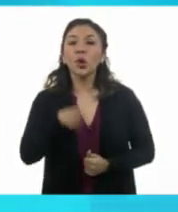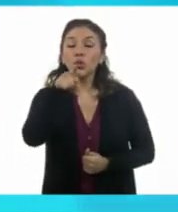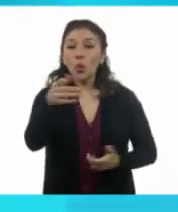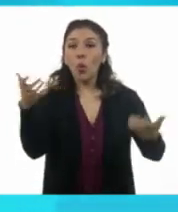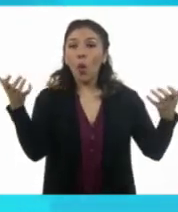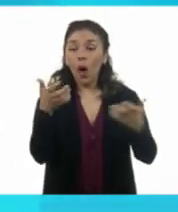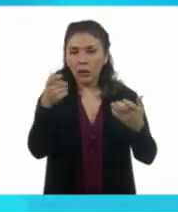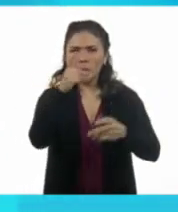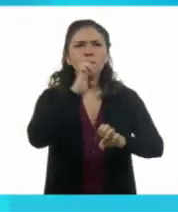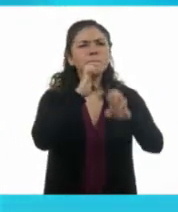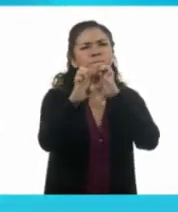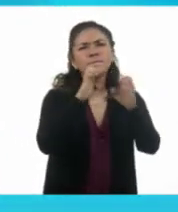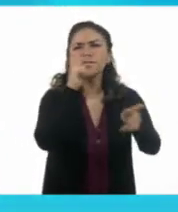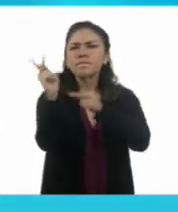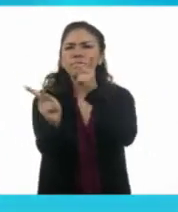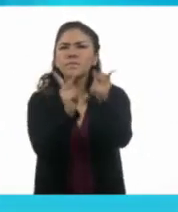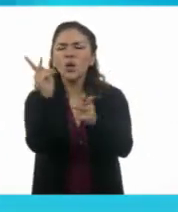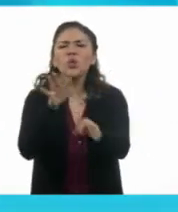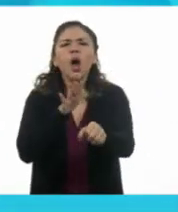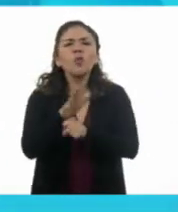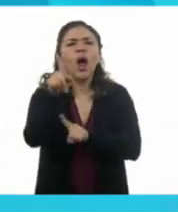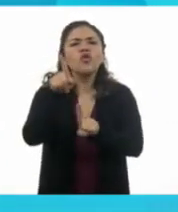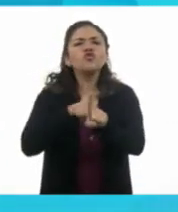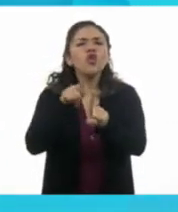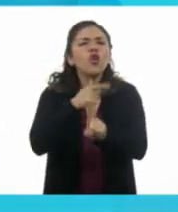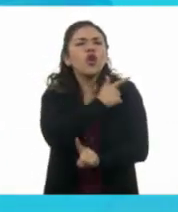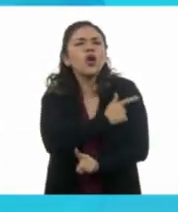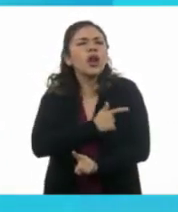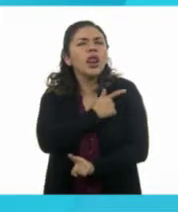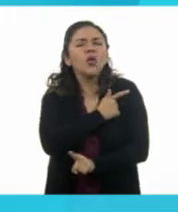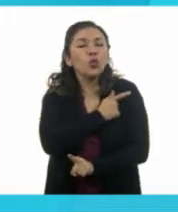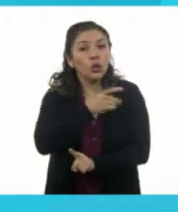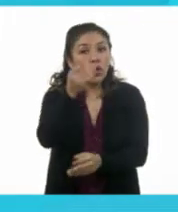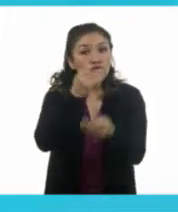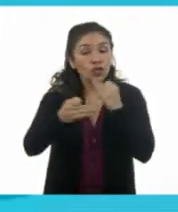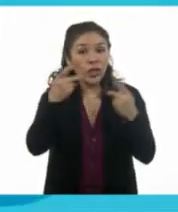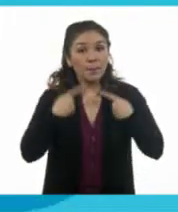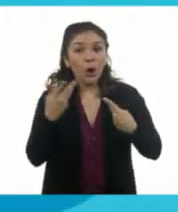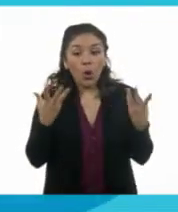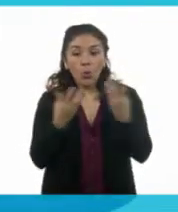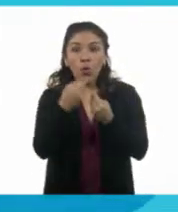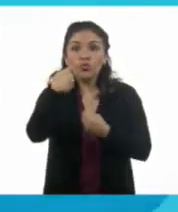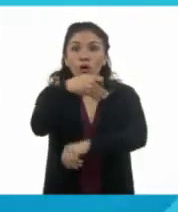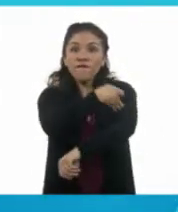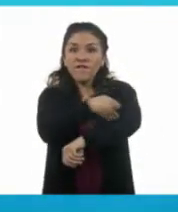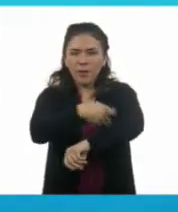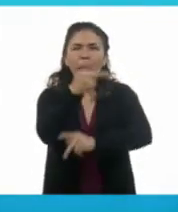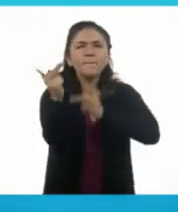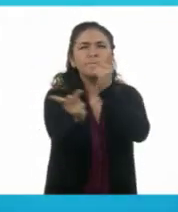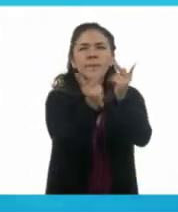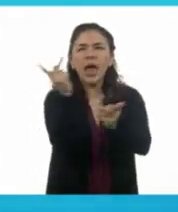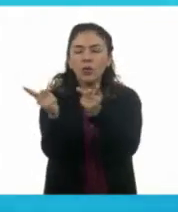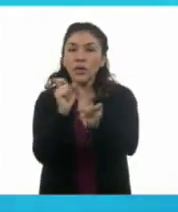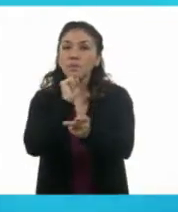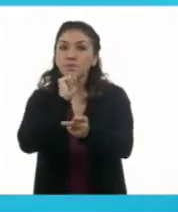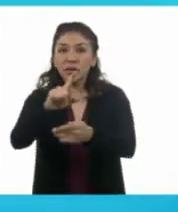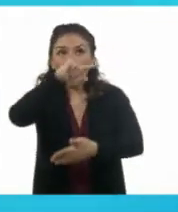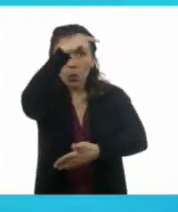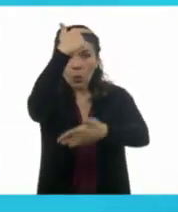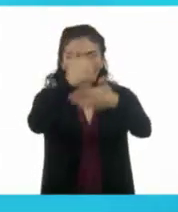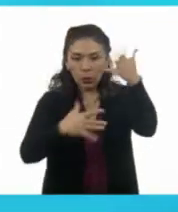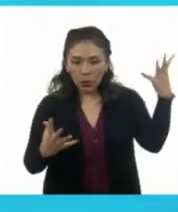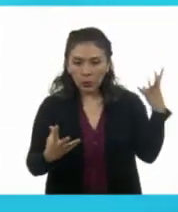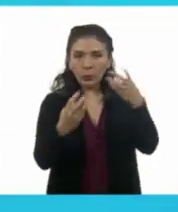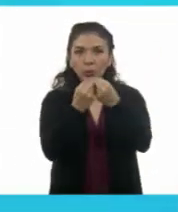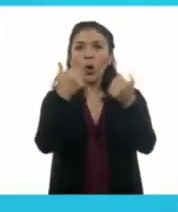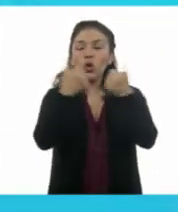Realicen una encuesta del color favorito de todos los integrantes de tu familia y organicen información en